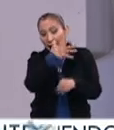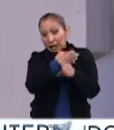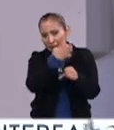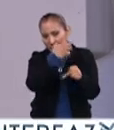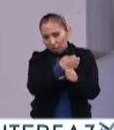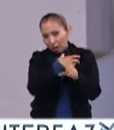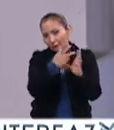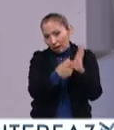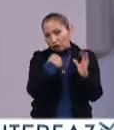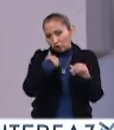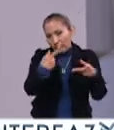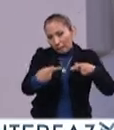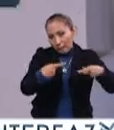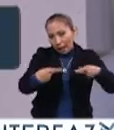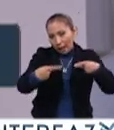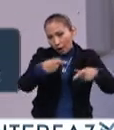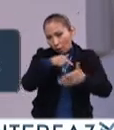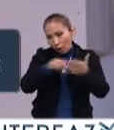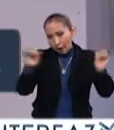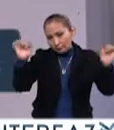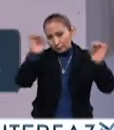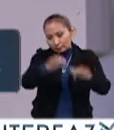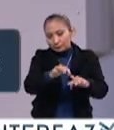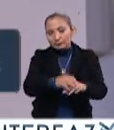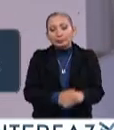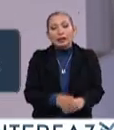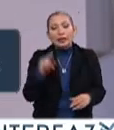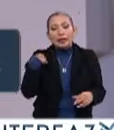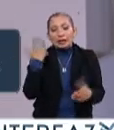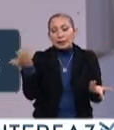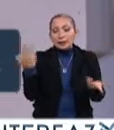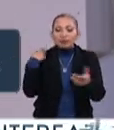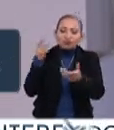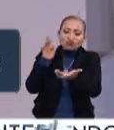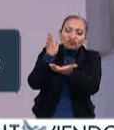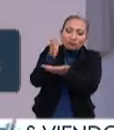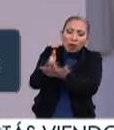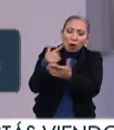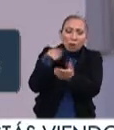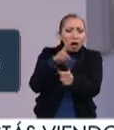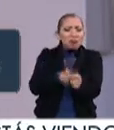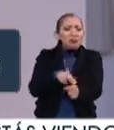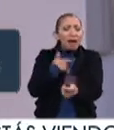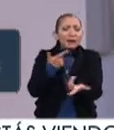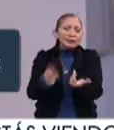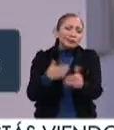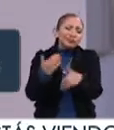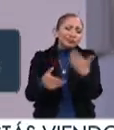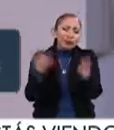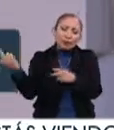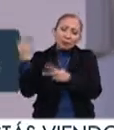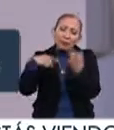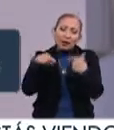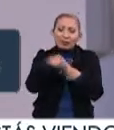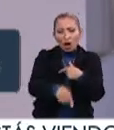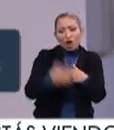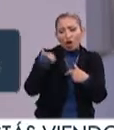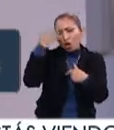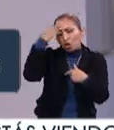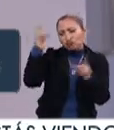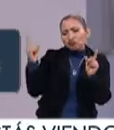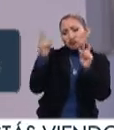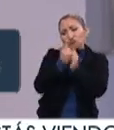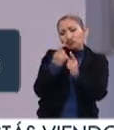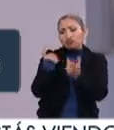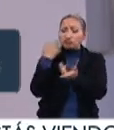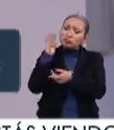quinta ocasión en la que somos sede y pues el acercamiento fue como que bastante natural, orgánico, llegaron, nos conocimos